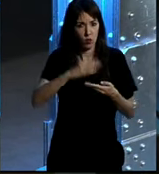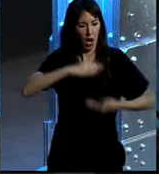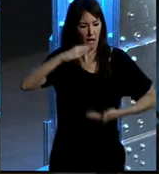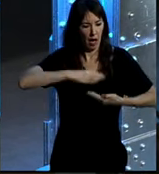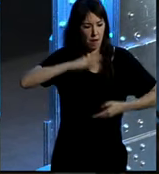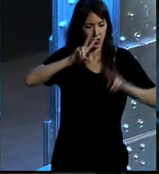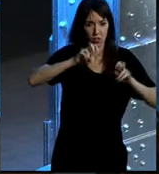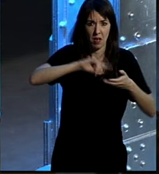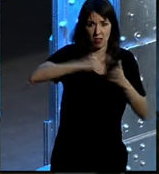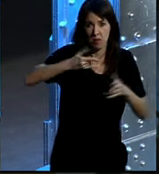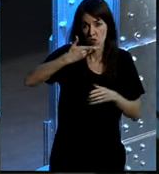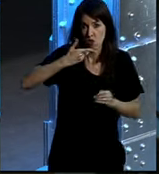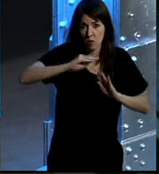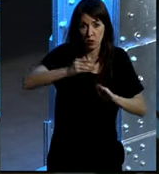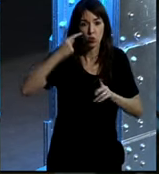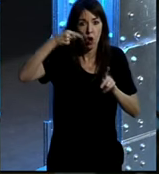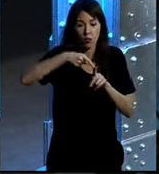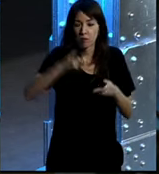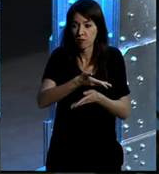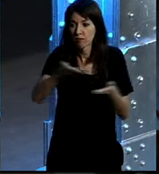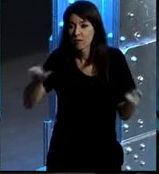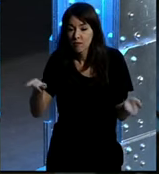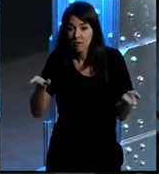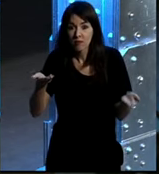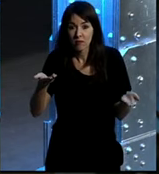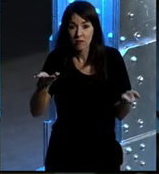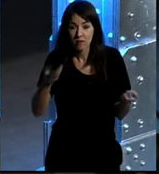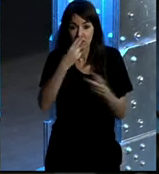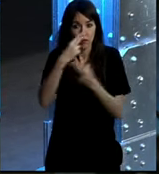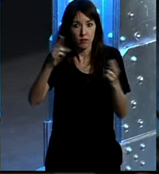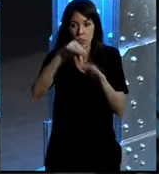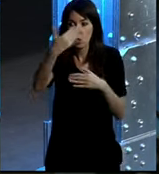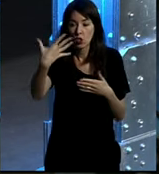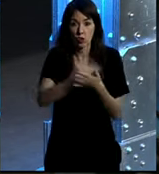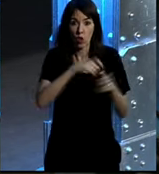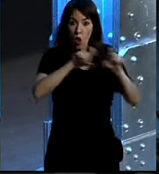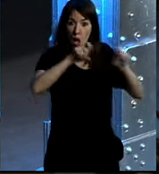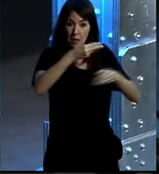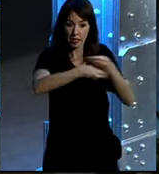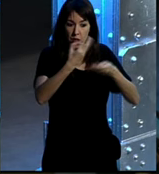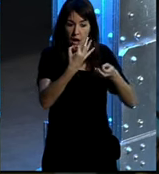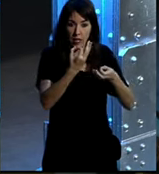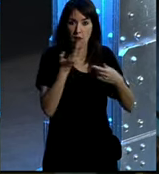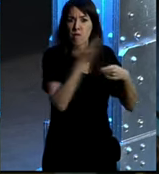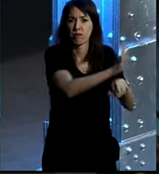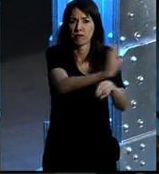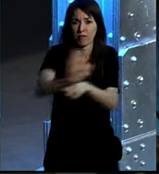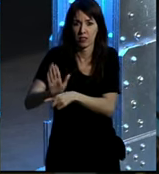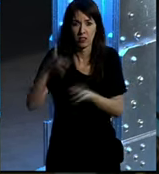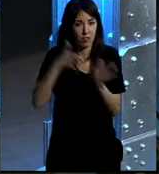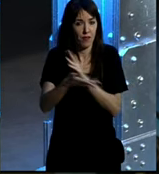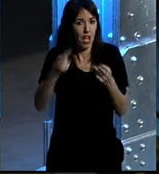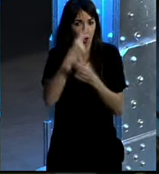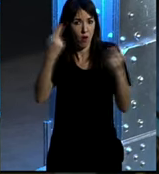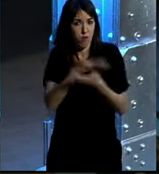tecnológicamente y por los conocimientos que tenía para poner a disposición de los públicos externos todo aquello que la empresa hacía. O Internet no dejaba de ser un gran